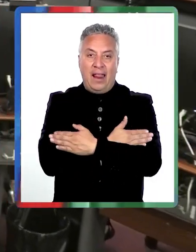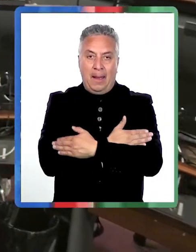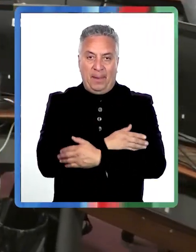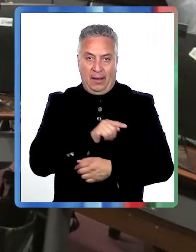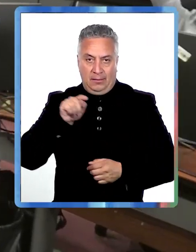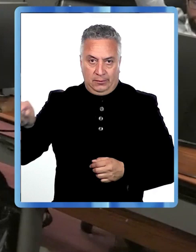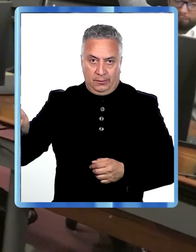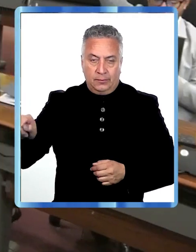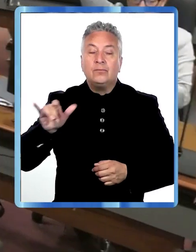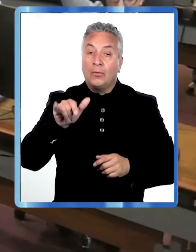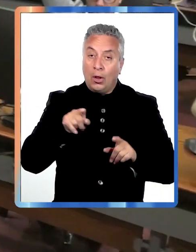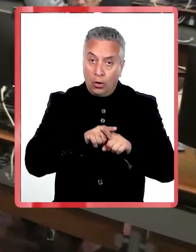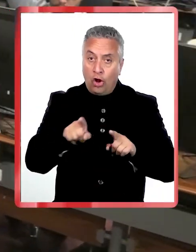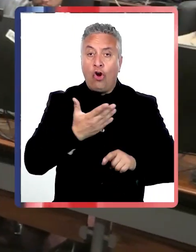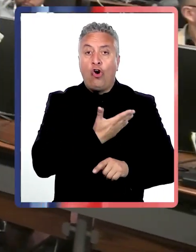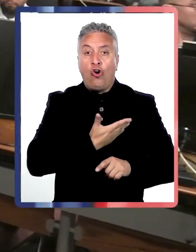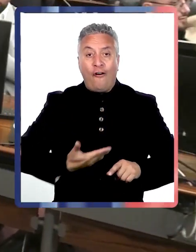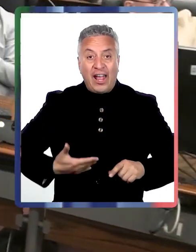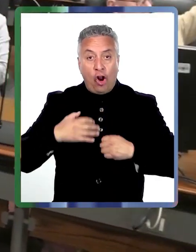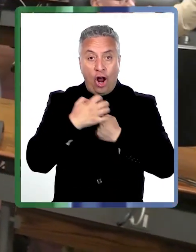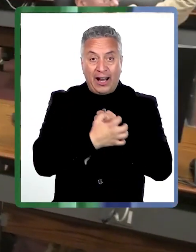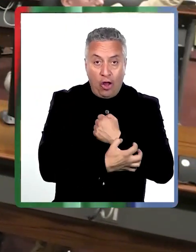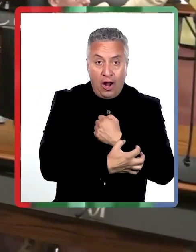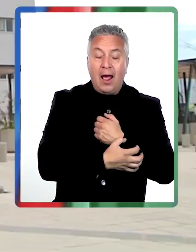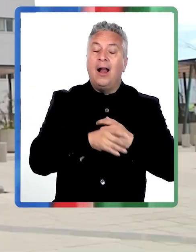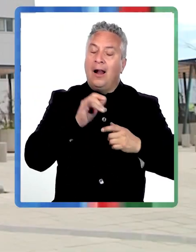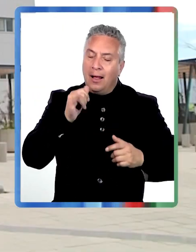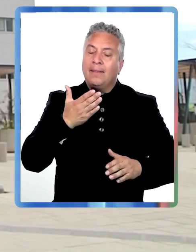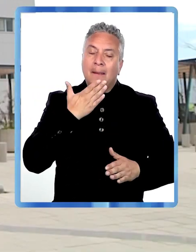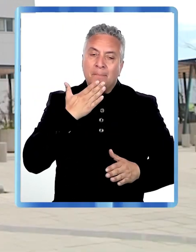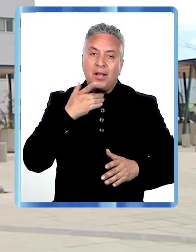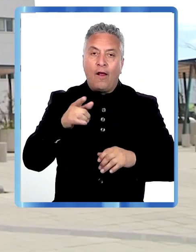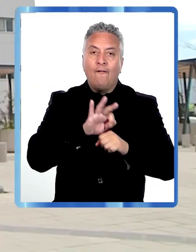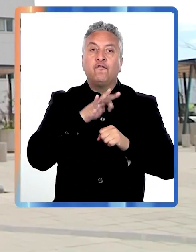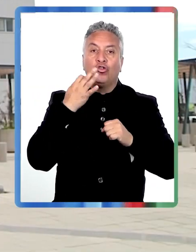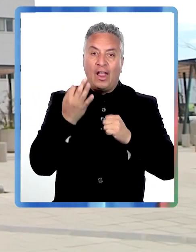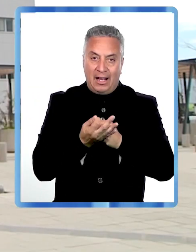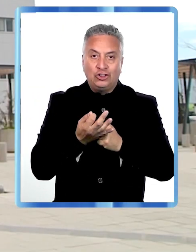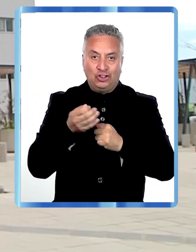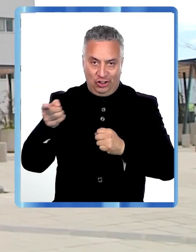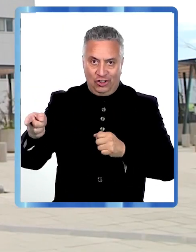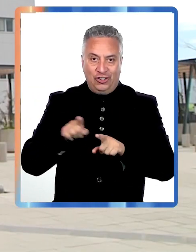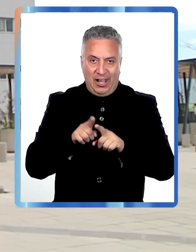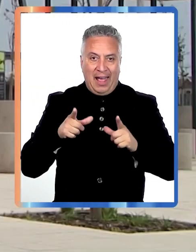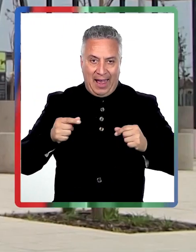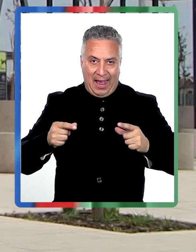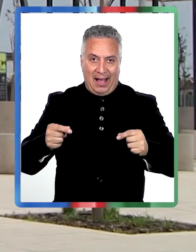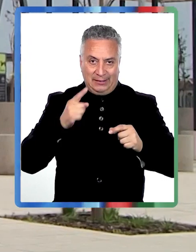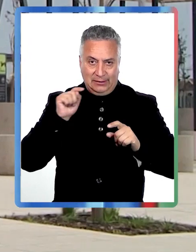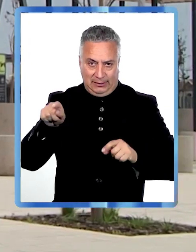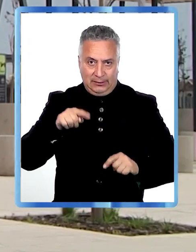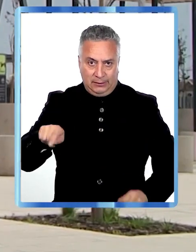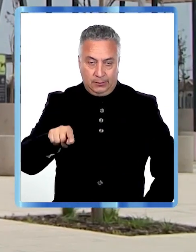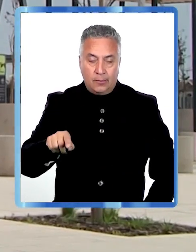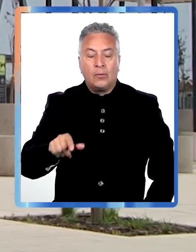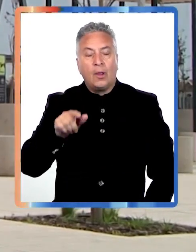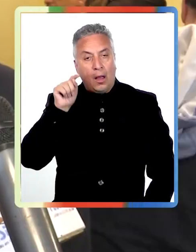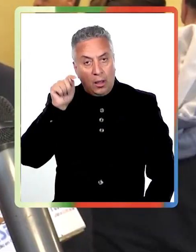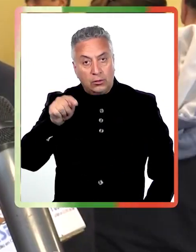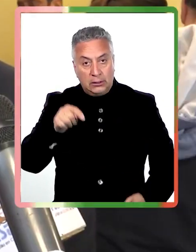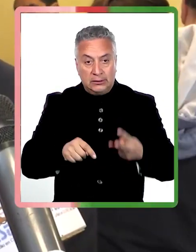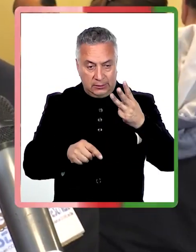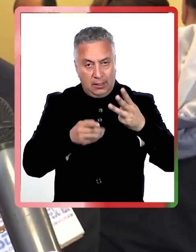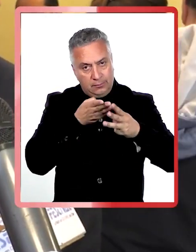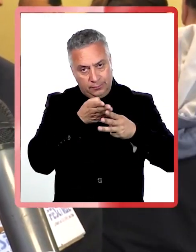colaboración entre el gobierno regional y la Fundación Arturo López Pérez. El eje de este programa tiene tres áreas, digamos.